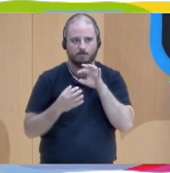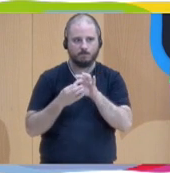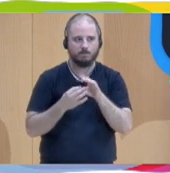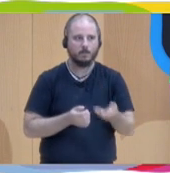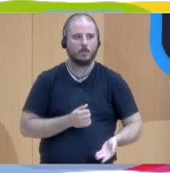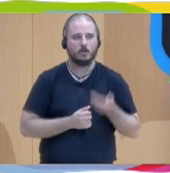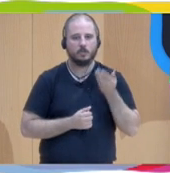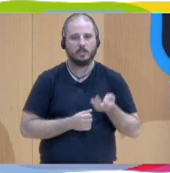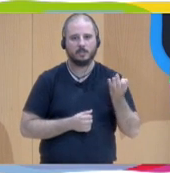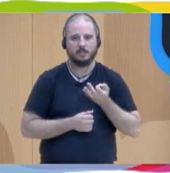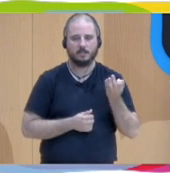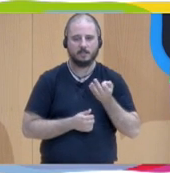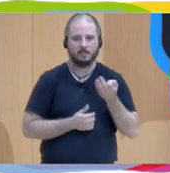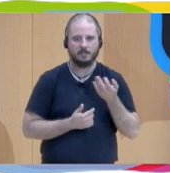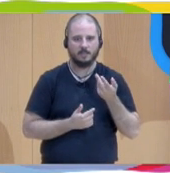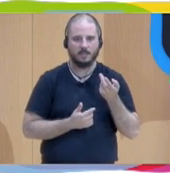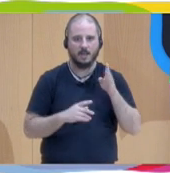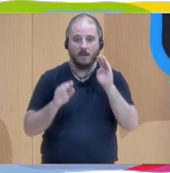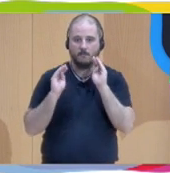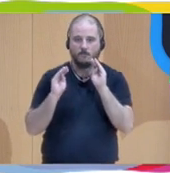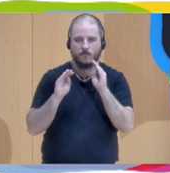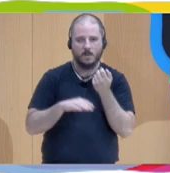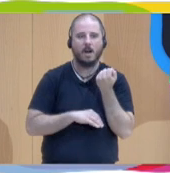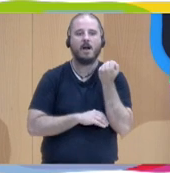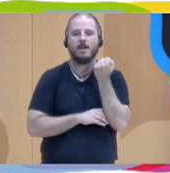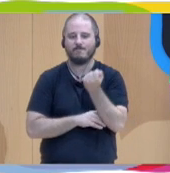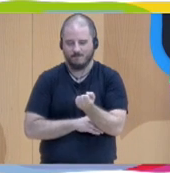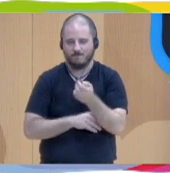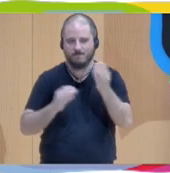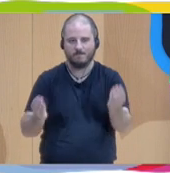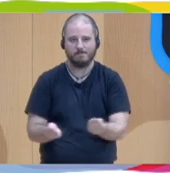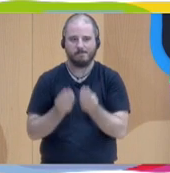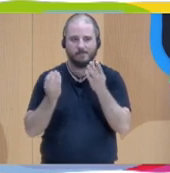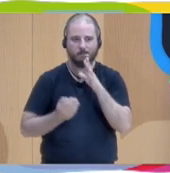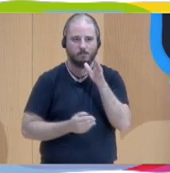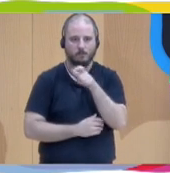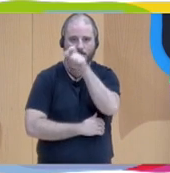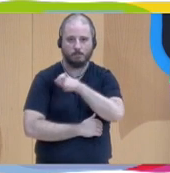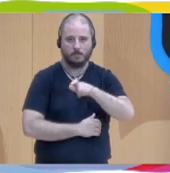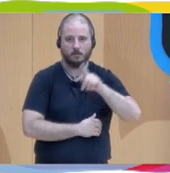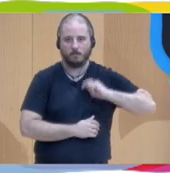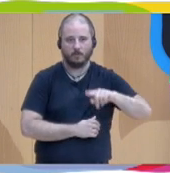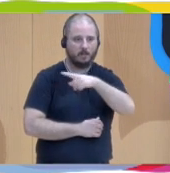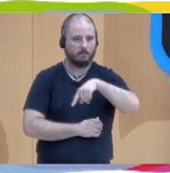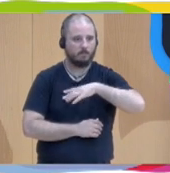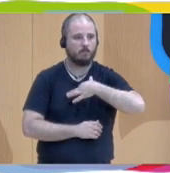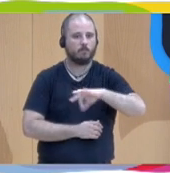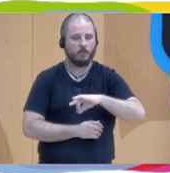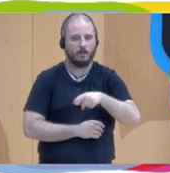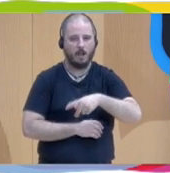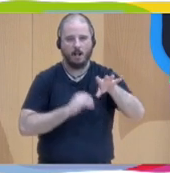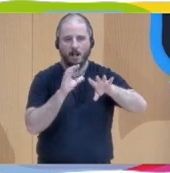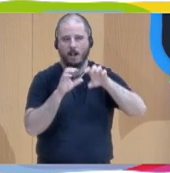reforzar toda la formación para que los profesionales puedan impregnarse